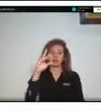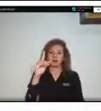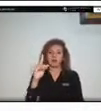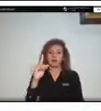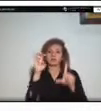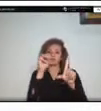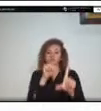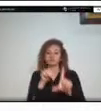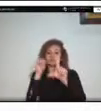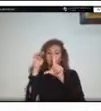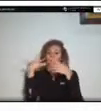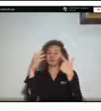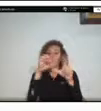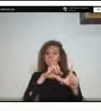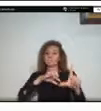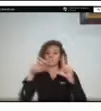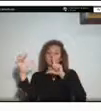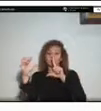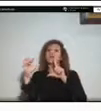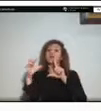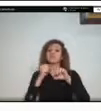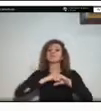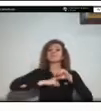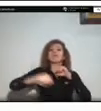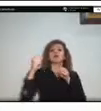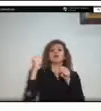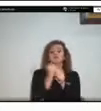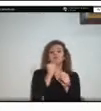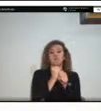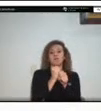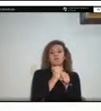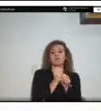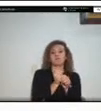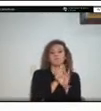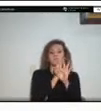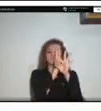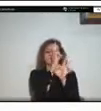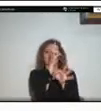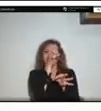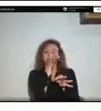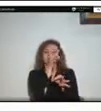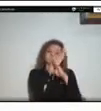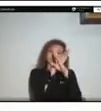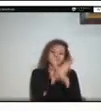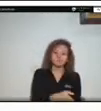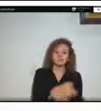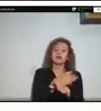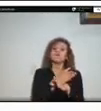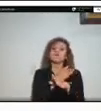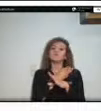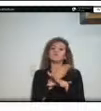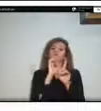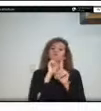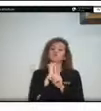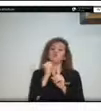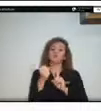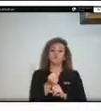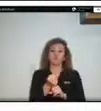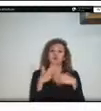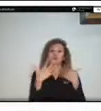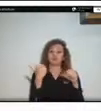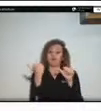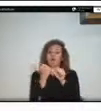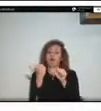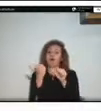laboral y seguridad social es secretario fue secretario de tránsito encargado jefe de la oficina asesora de apelación del municipio de